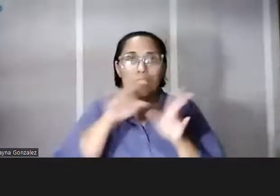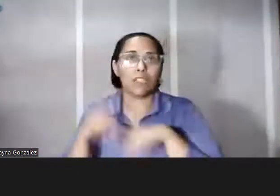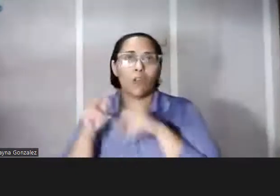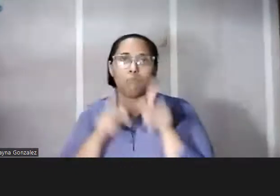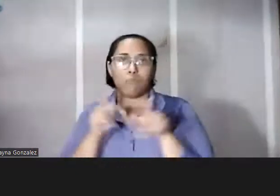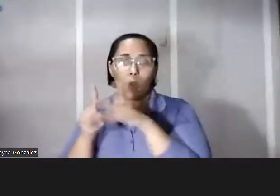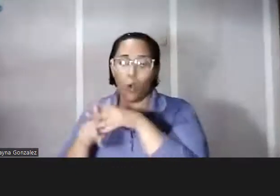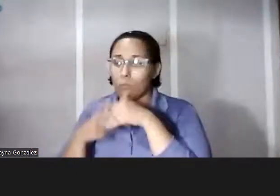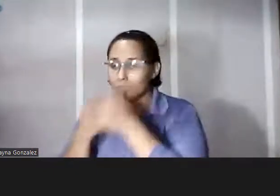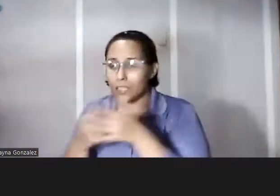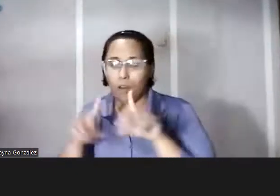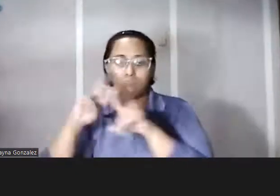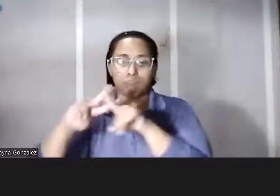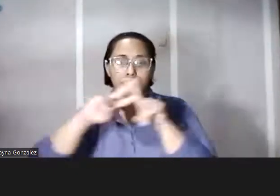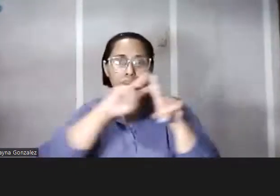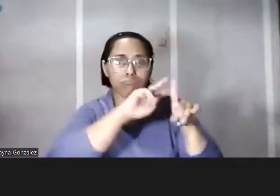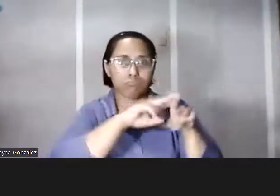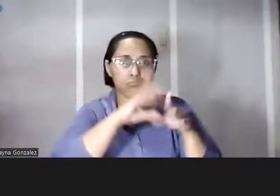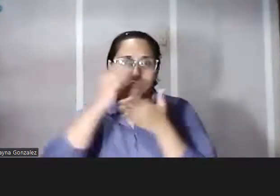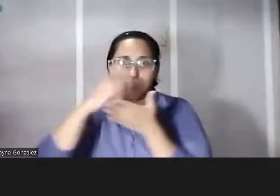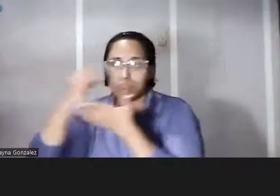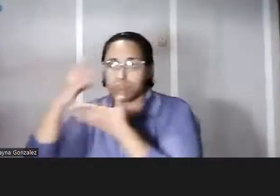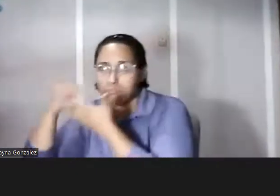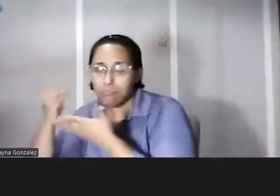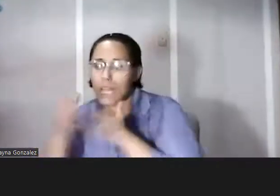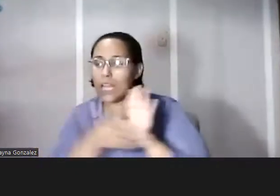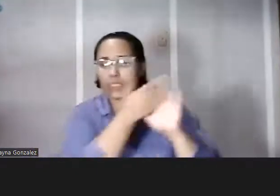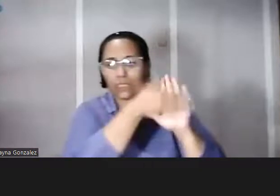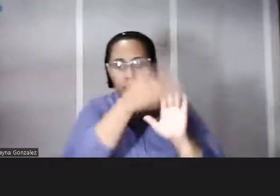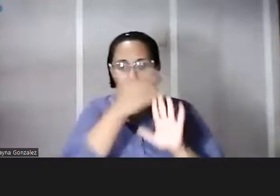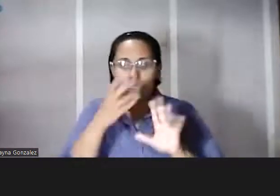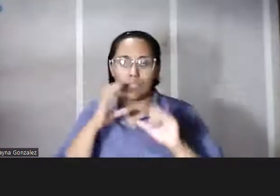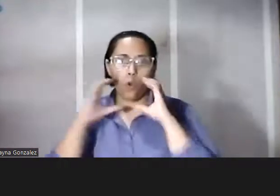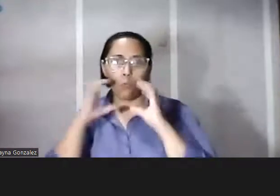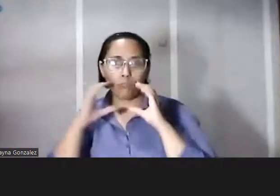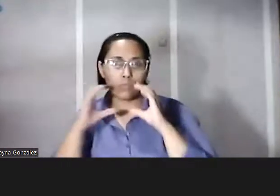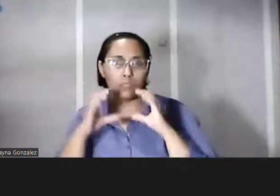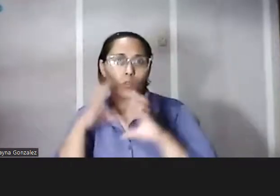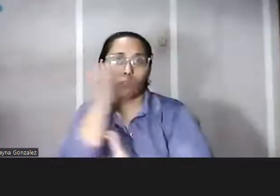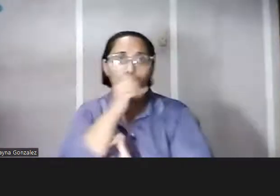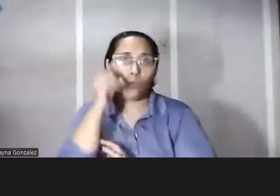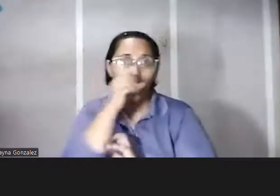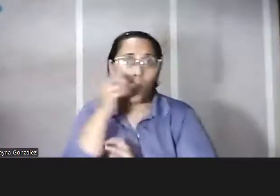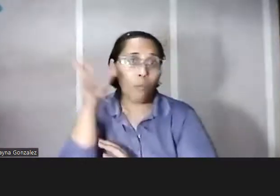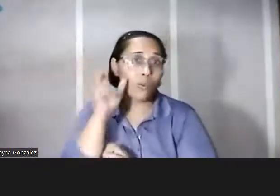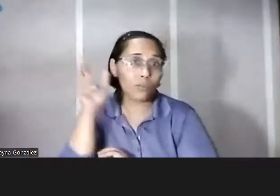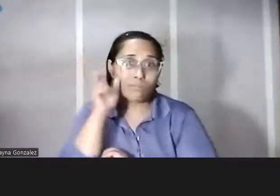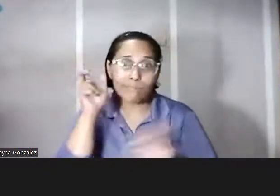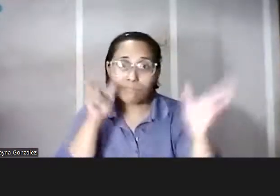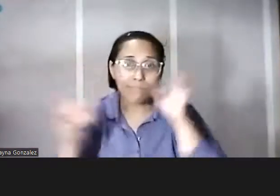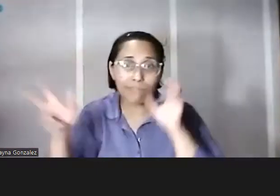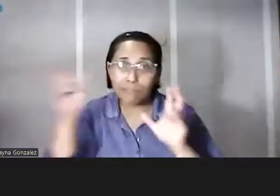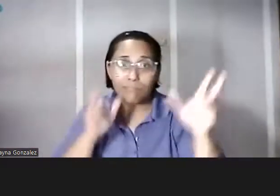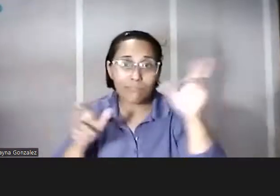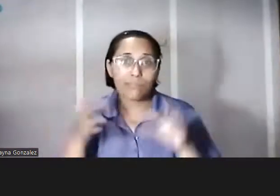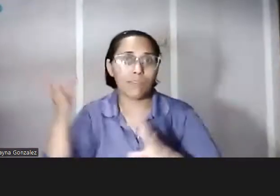vocabulario y a mejorar su desempeño en la comunicación oral por los que escuchaban de los presentadores de